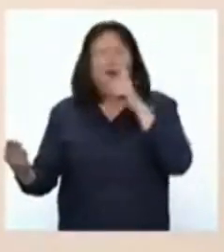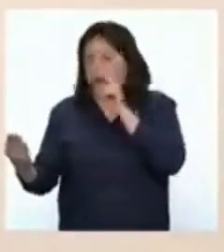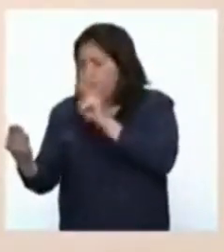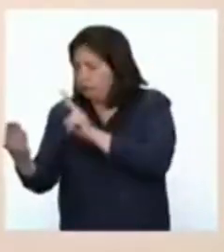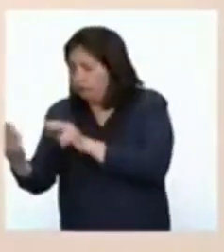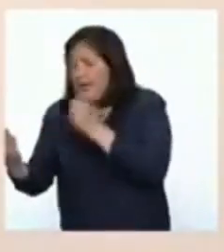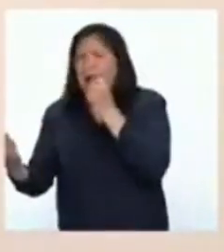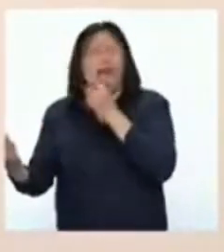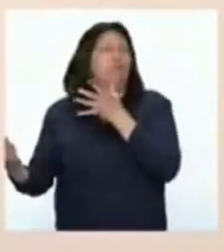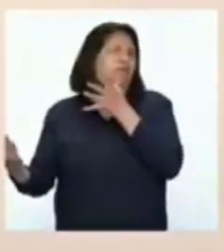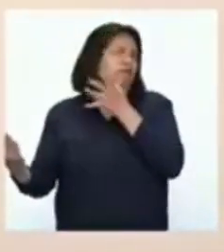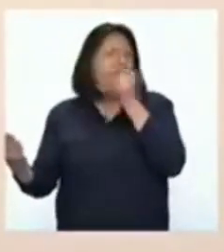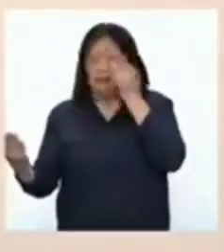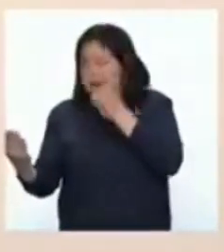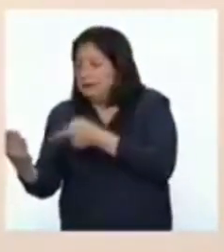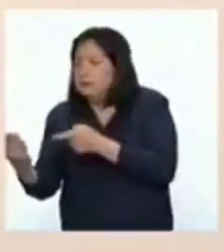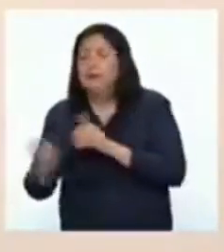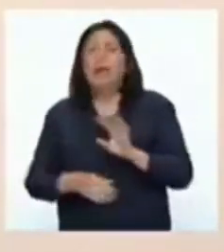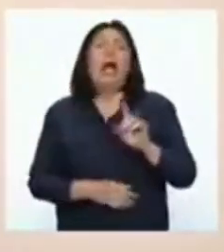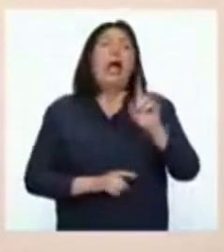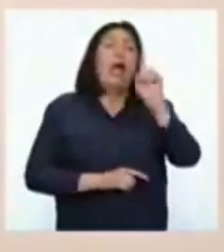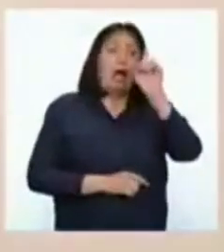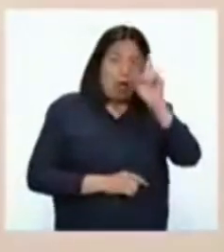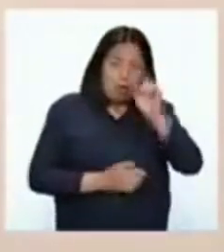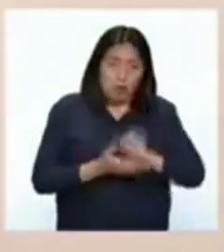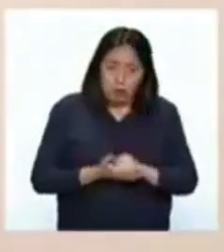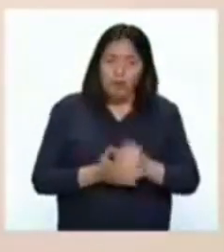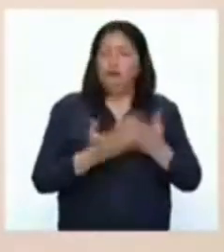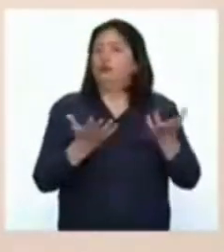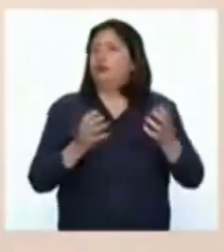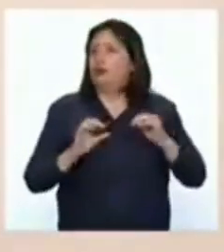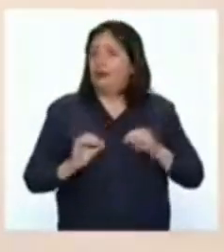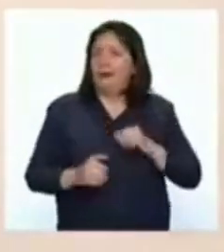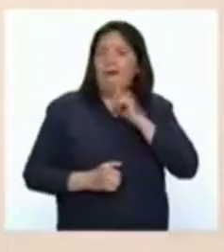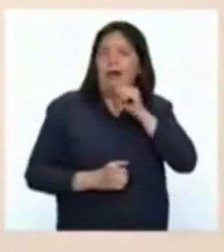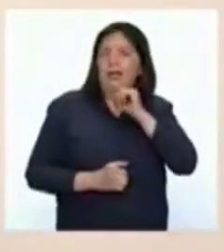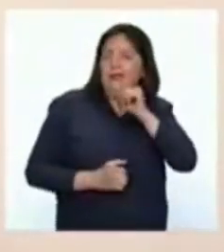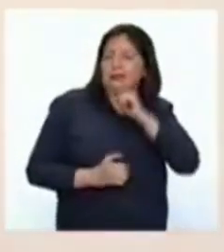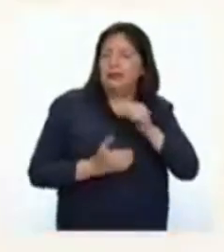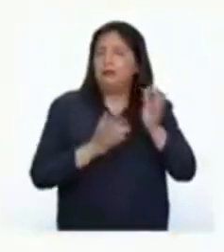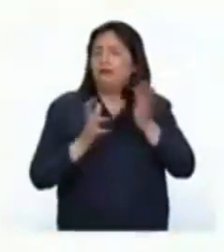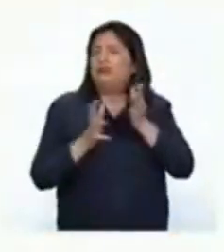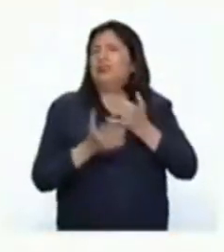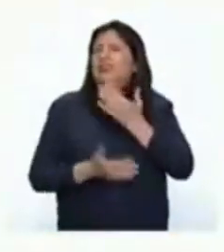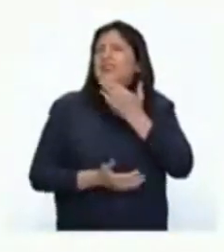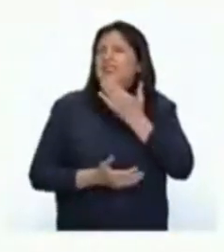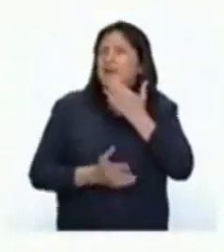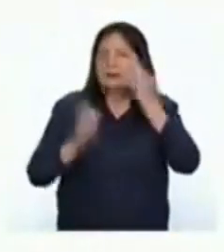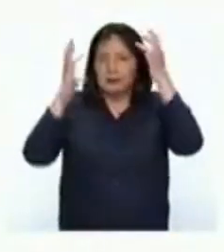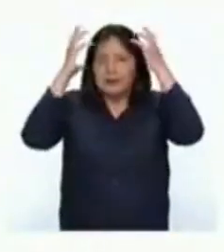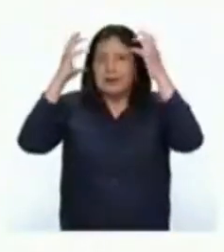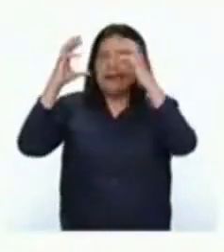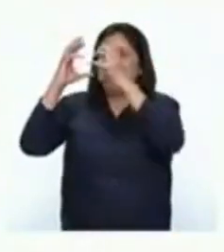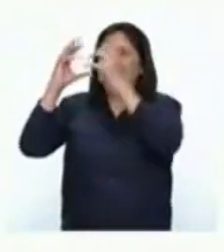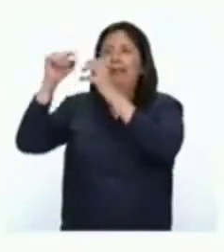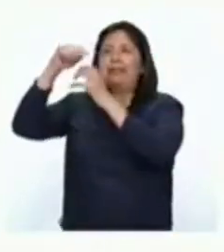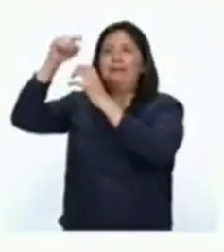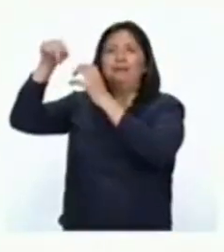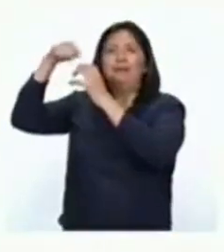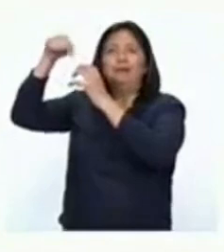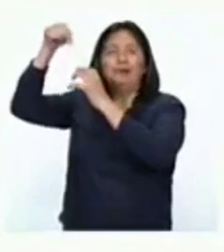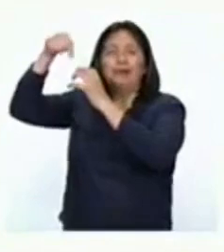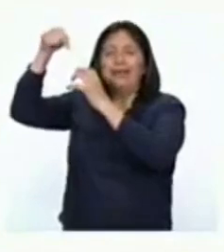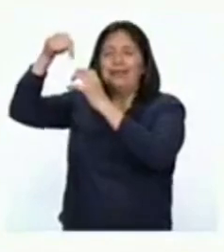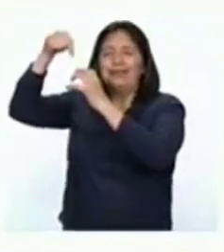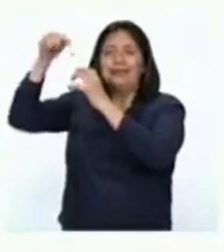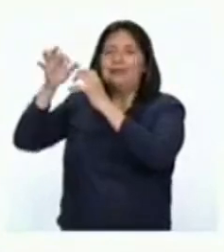leemos. Hay un órgano que sufre mucho por la falta de oxígeno. Ese es nuestro cerebro. Dentro del cerebro